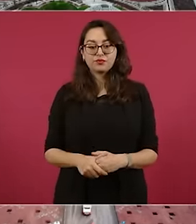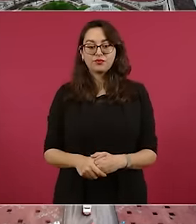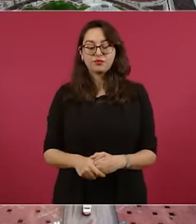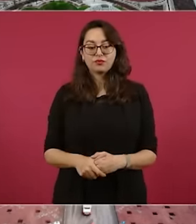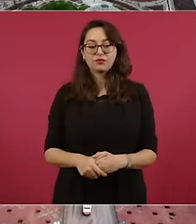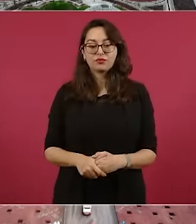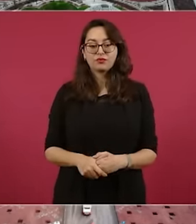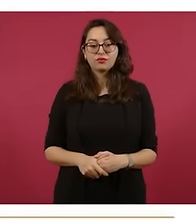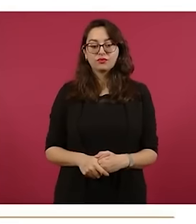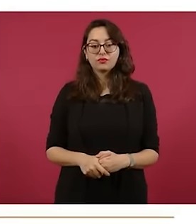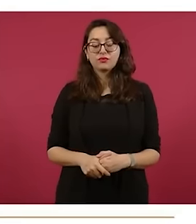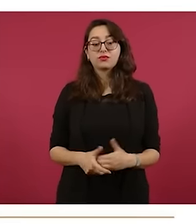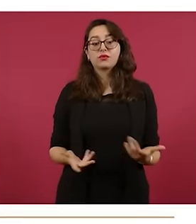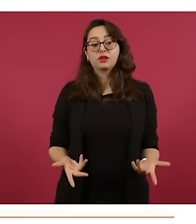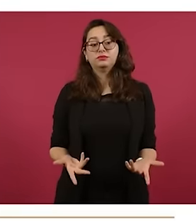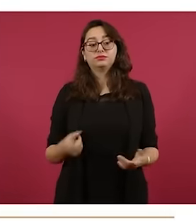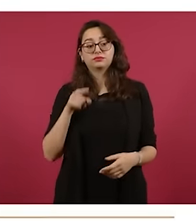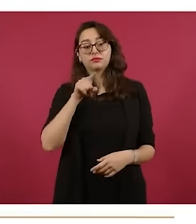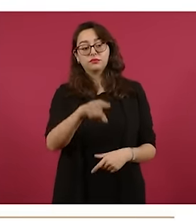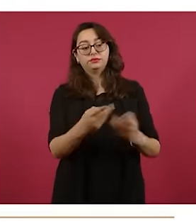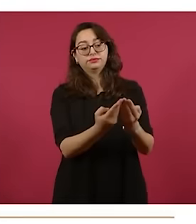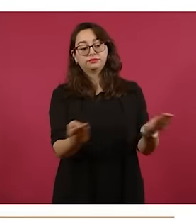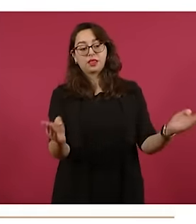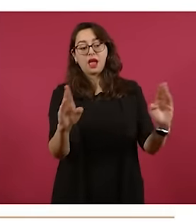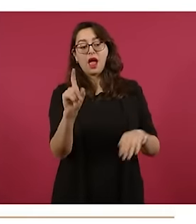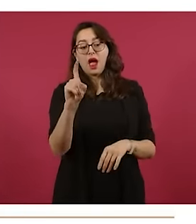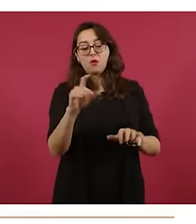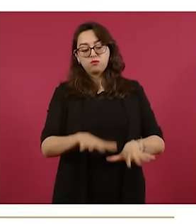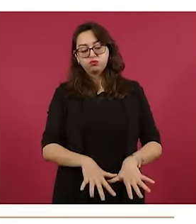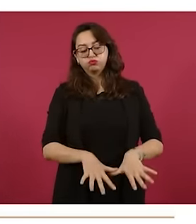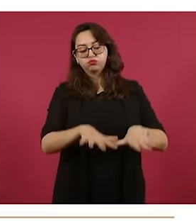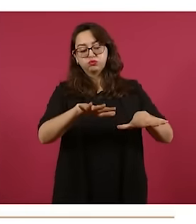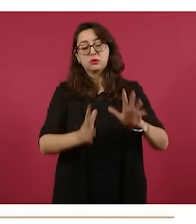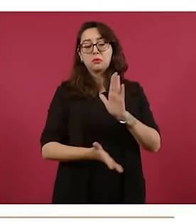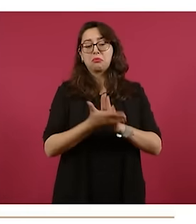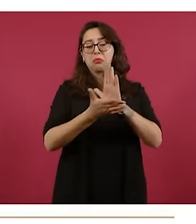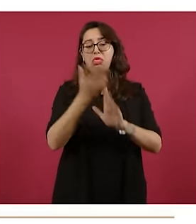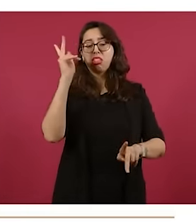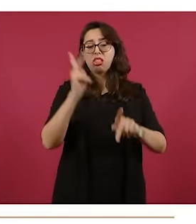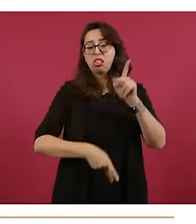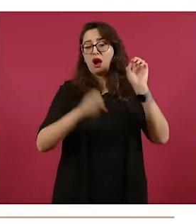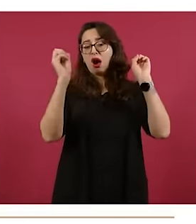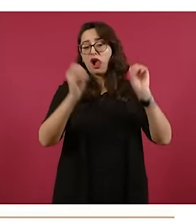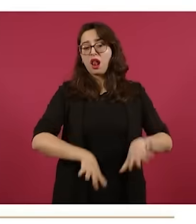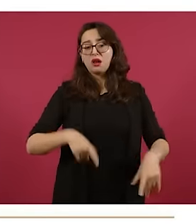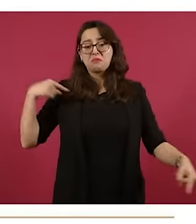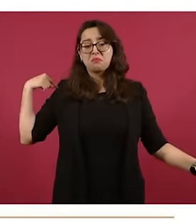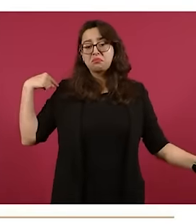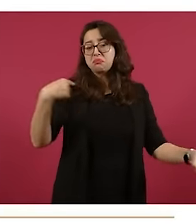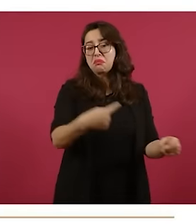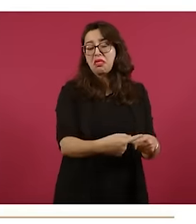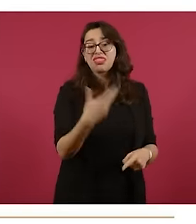Zapotillo estuvo abandonada a su construcción por más de 10 años. El presidente López